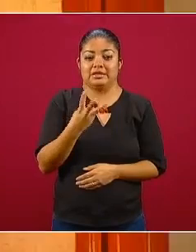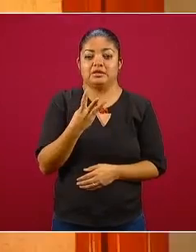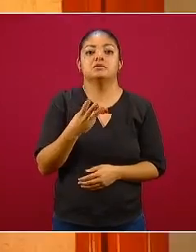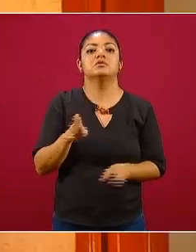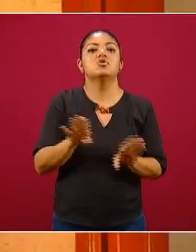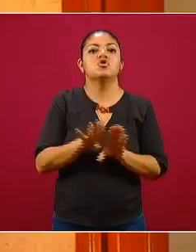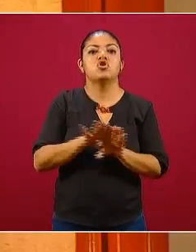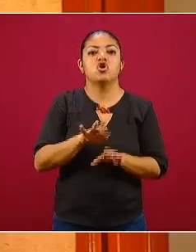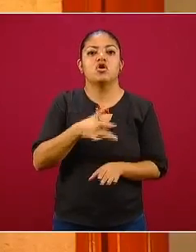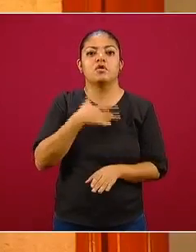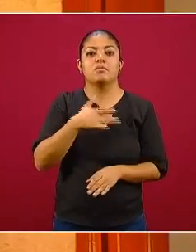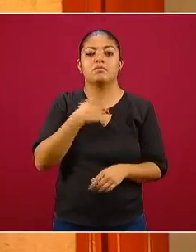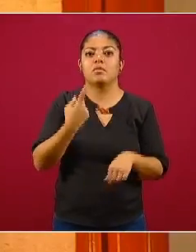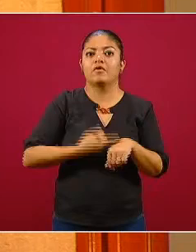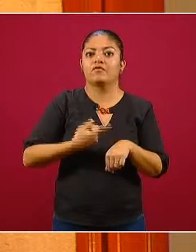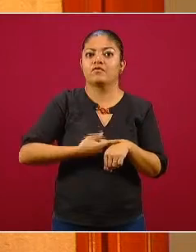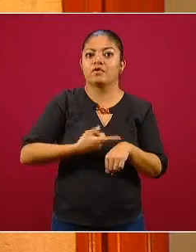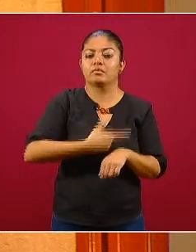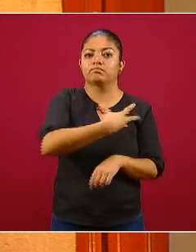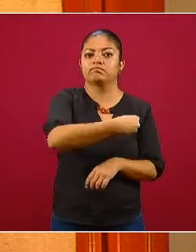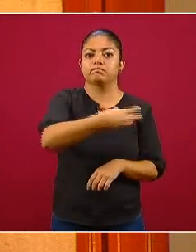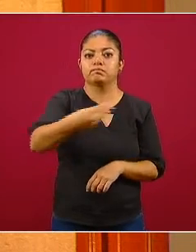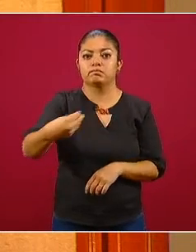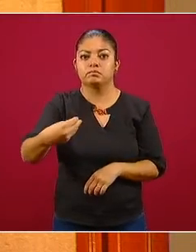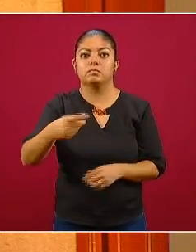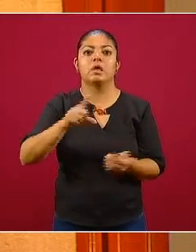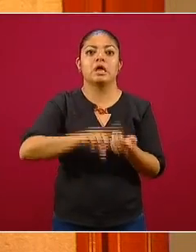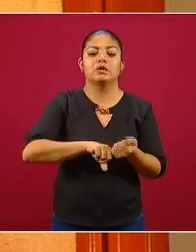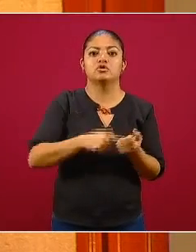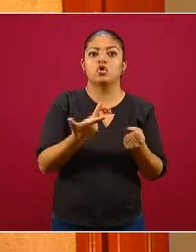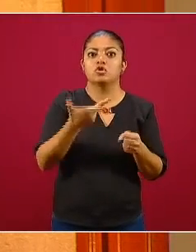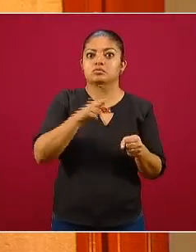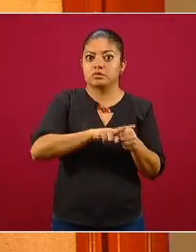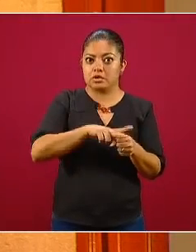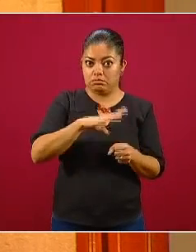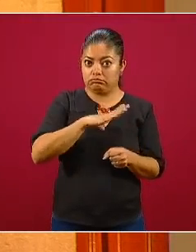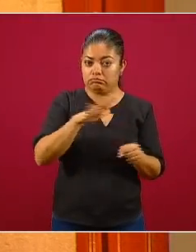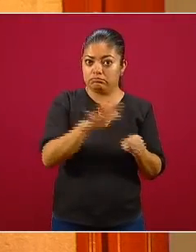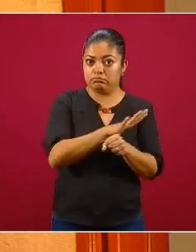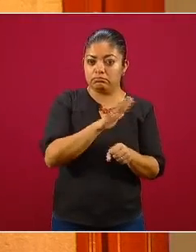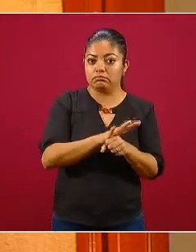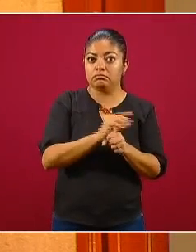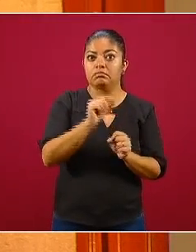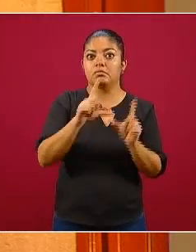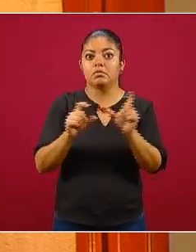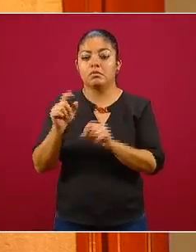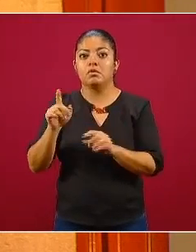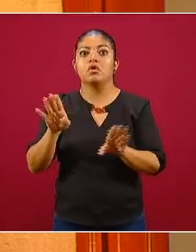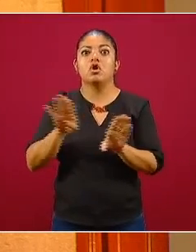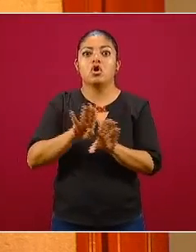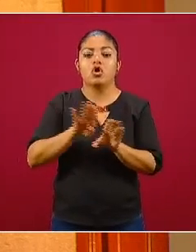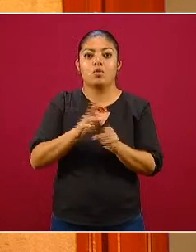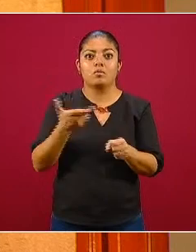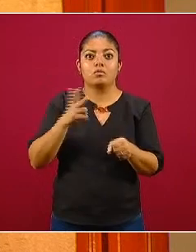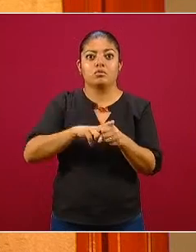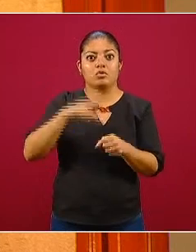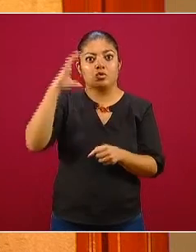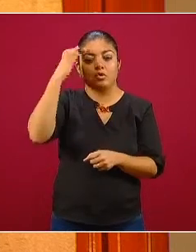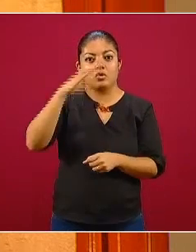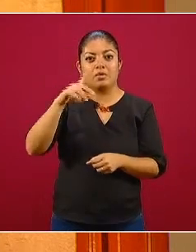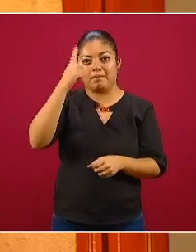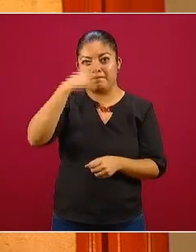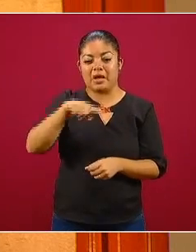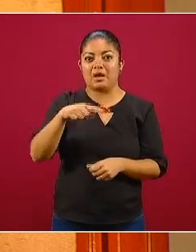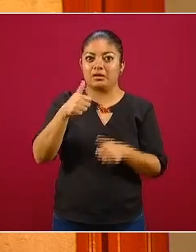en la población, cómo se van ocupando los hospitales y cómo se van ocupando las terapias intensivas. Con dos parámetros,